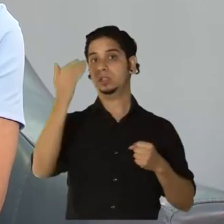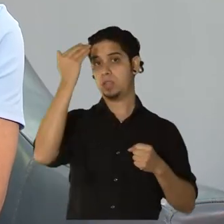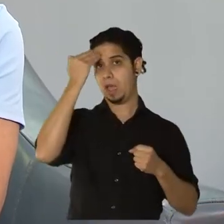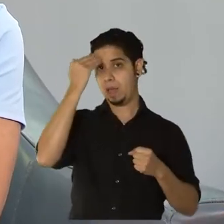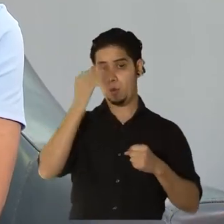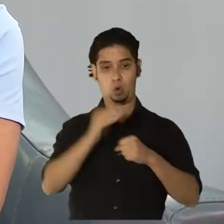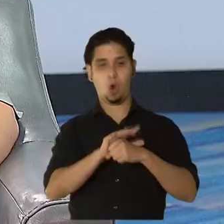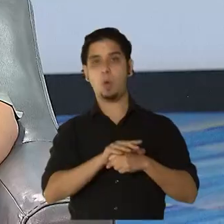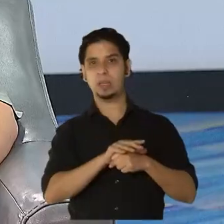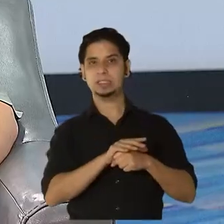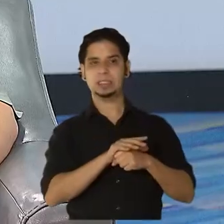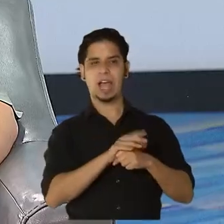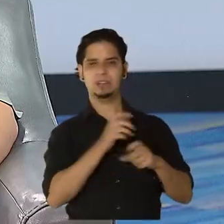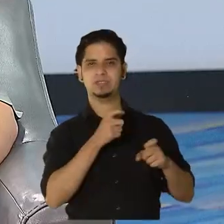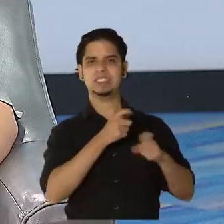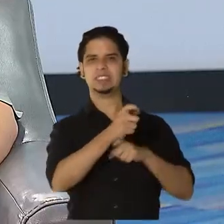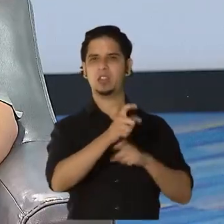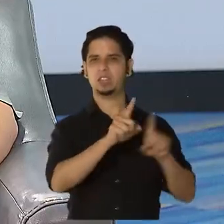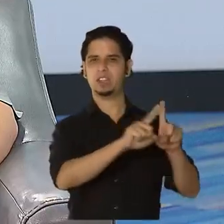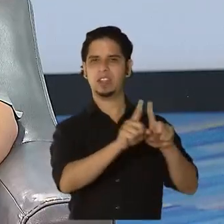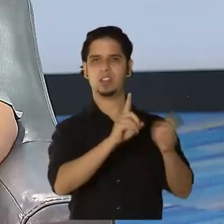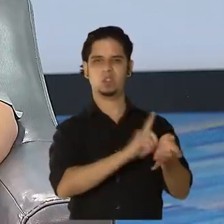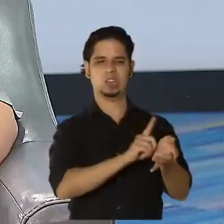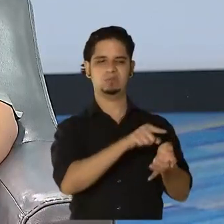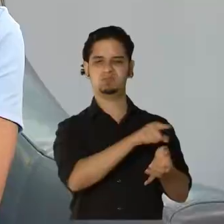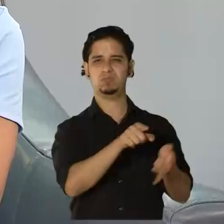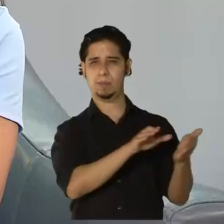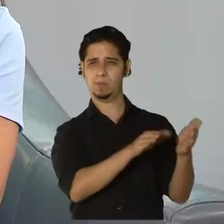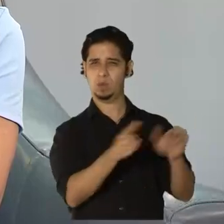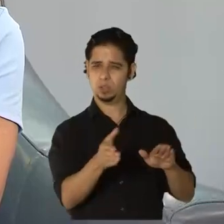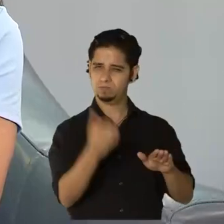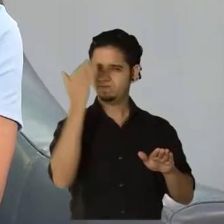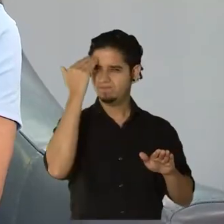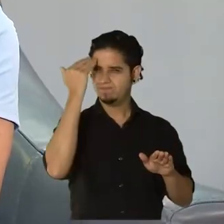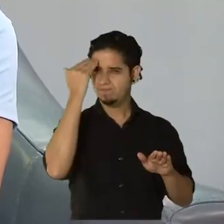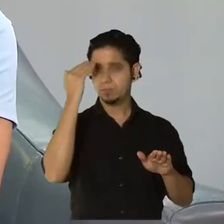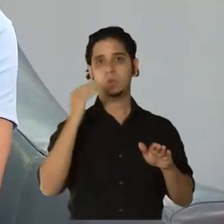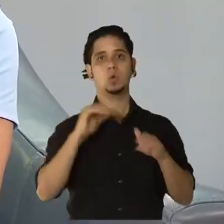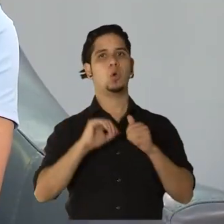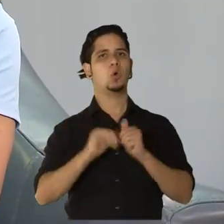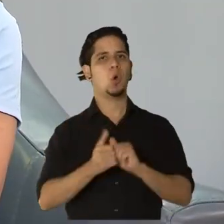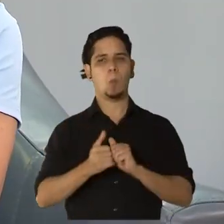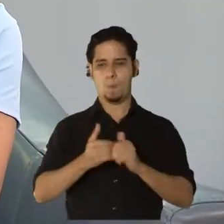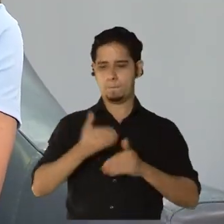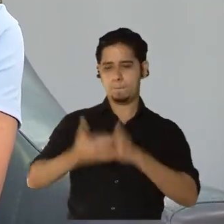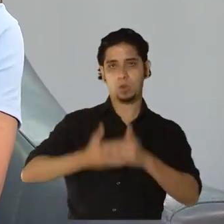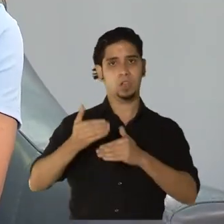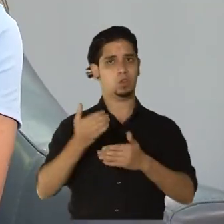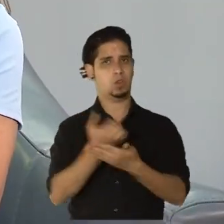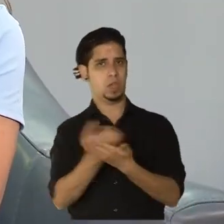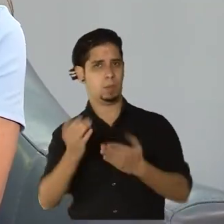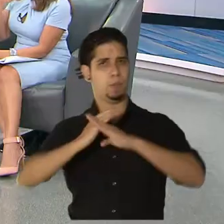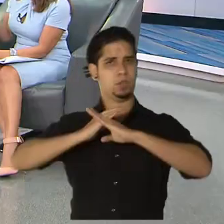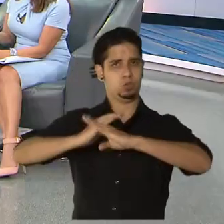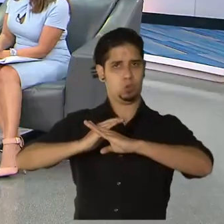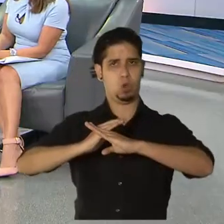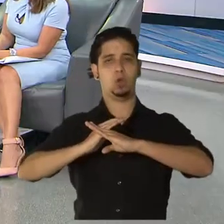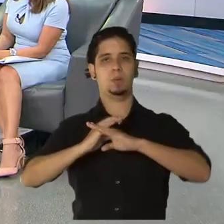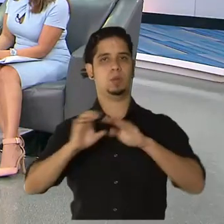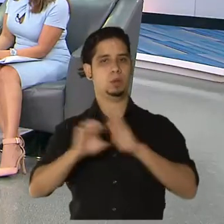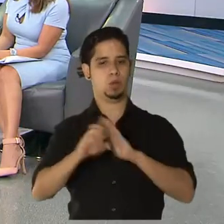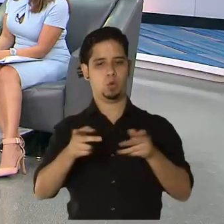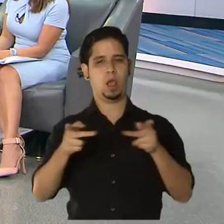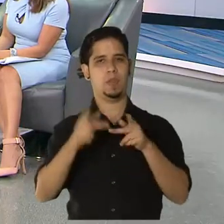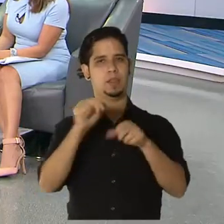vida ya de varios médicos. ¿Cómo va el acceso al equipo protector desde el punto de vista de los centros de